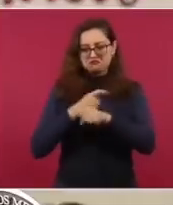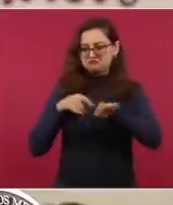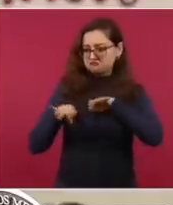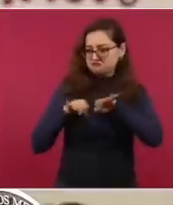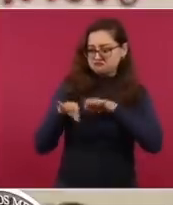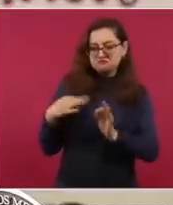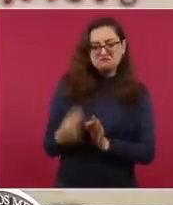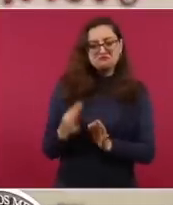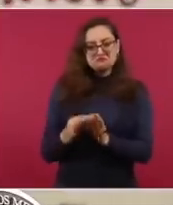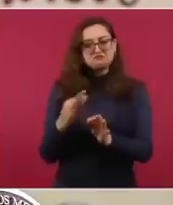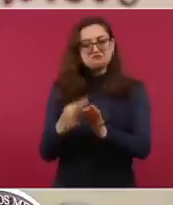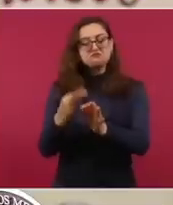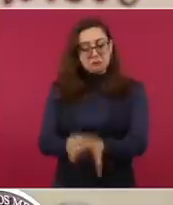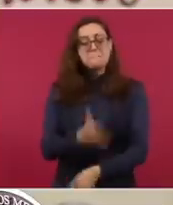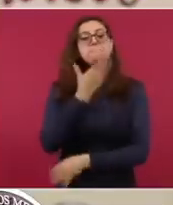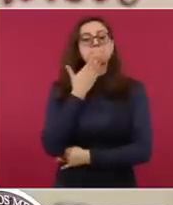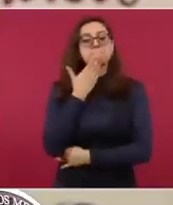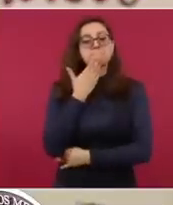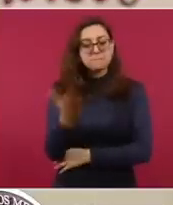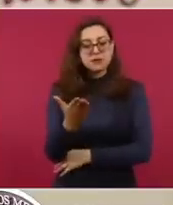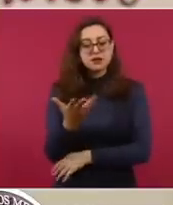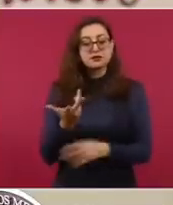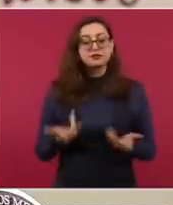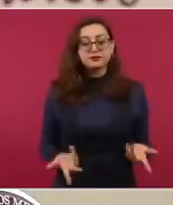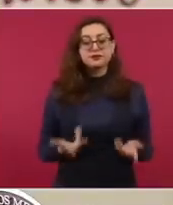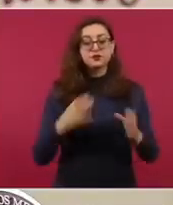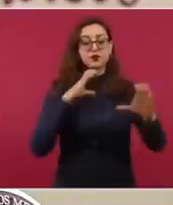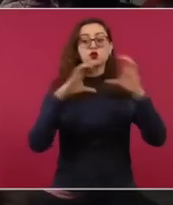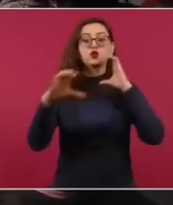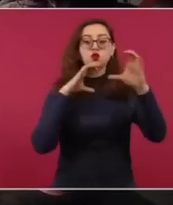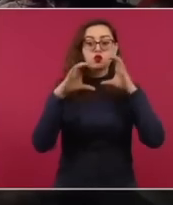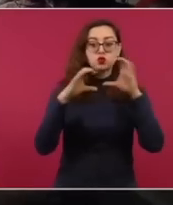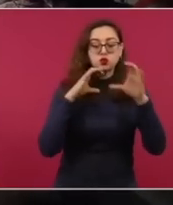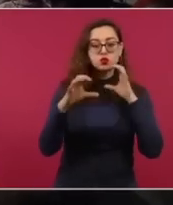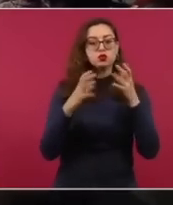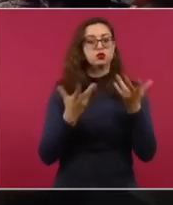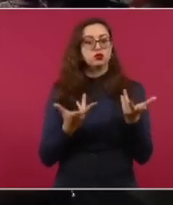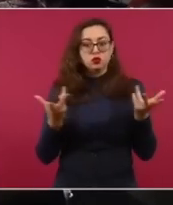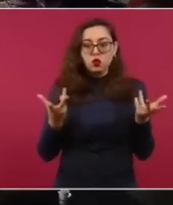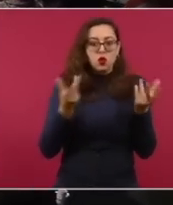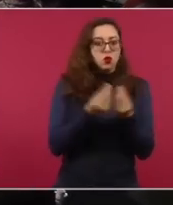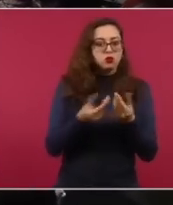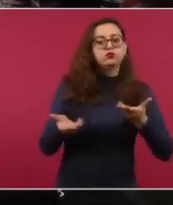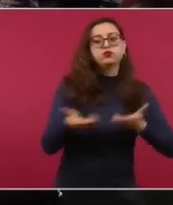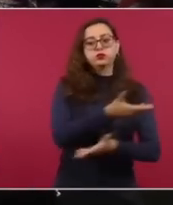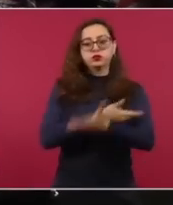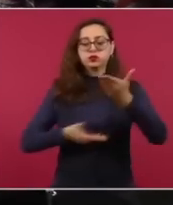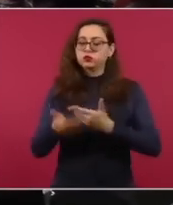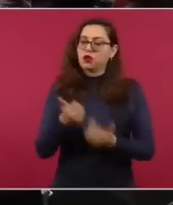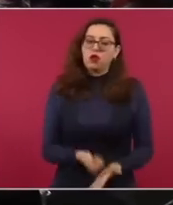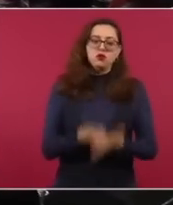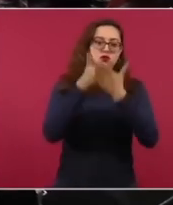un nivel de comunicación, de cercanía y una visión común. Eso es un gran recurso en favor de México.